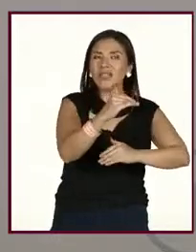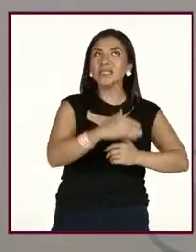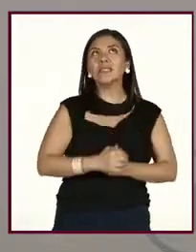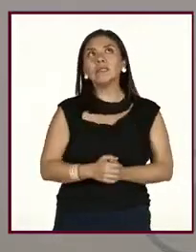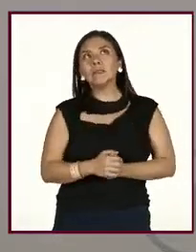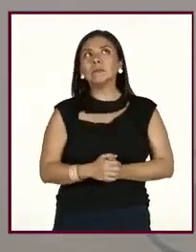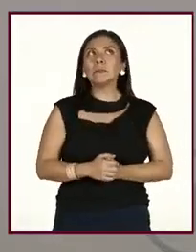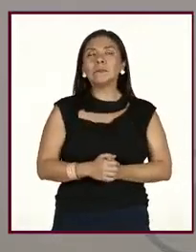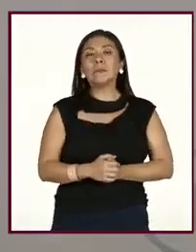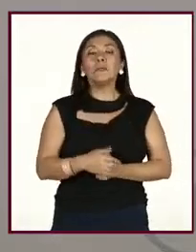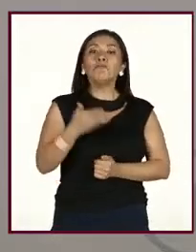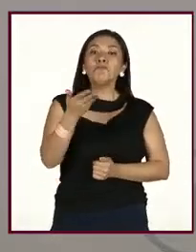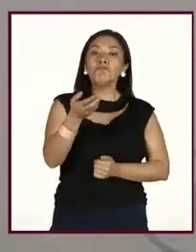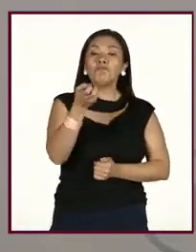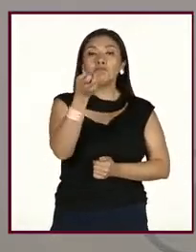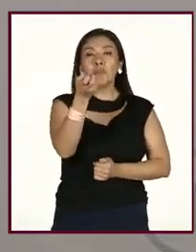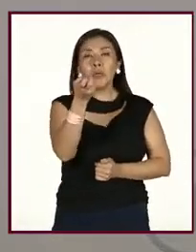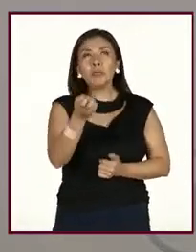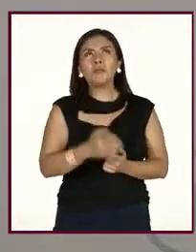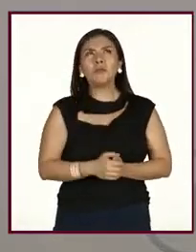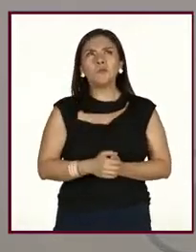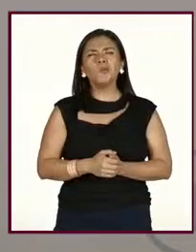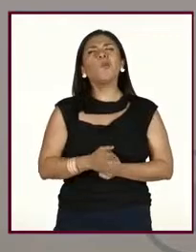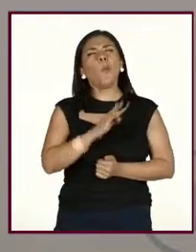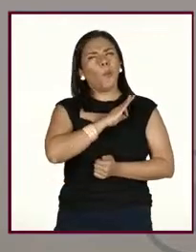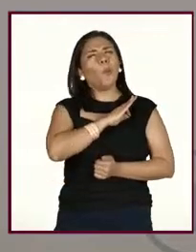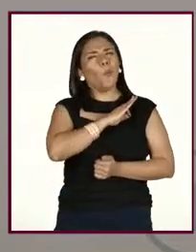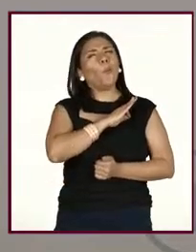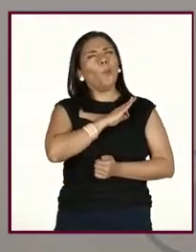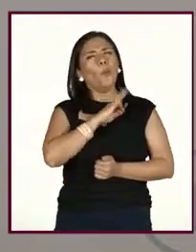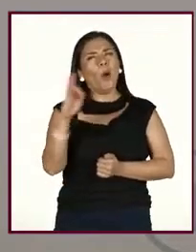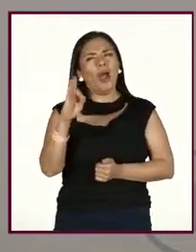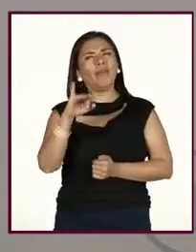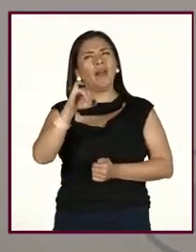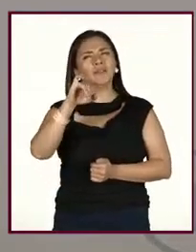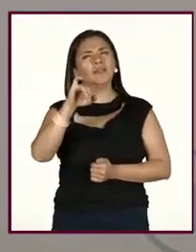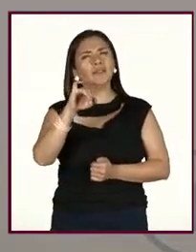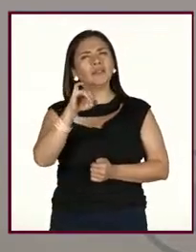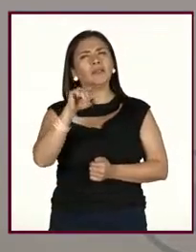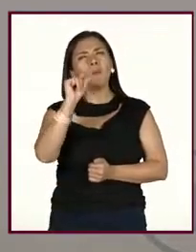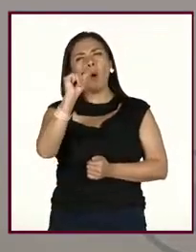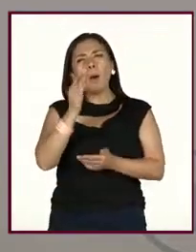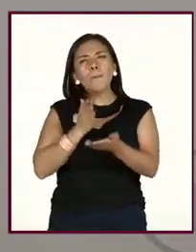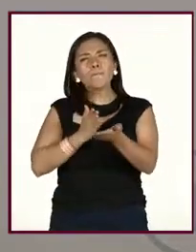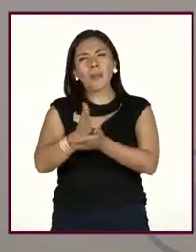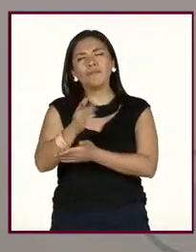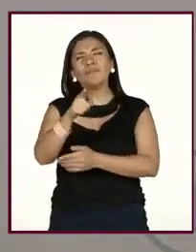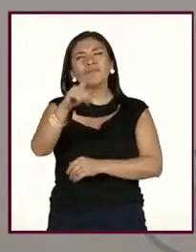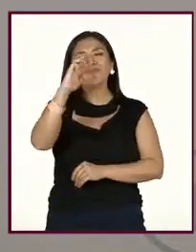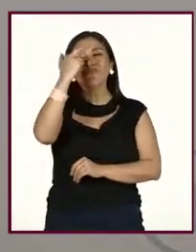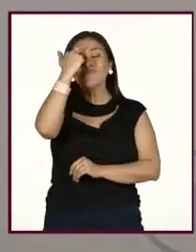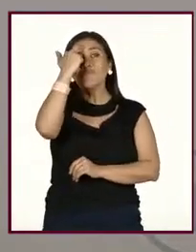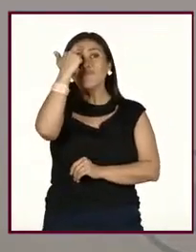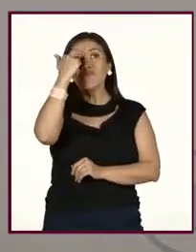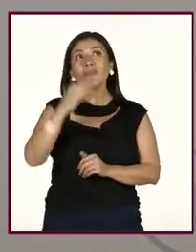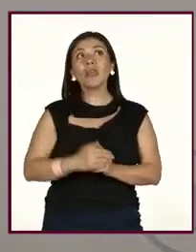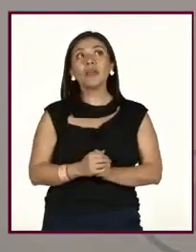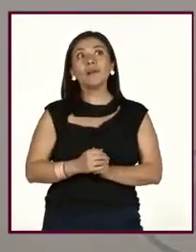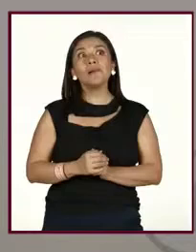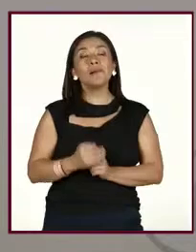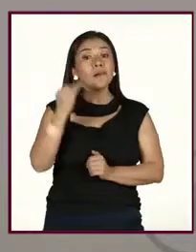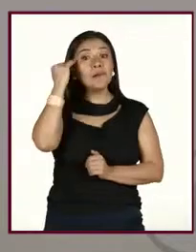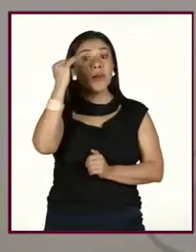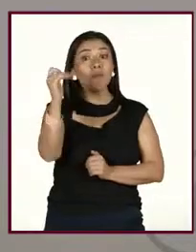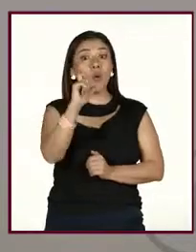eso, pues, sí puede influir. O sea, en la parte de, justamente, recordemos que la etapa de